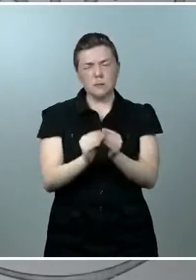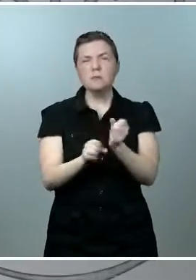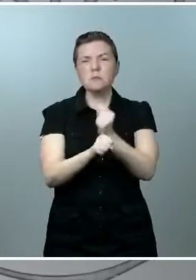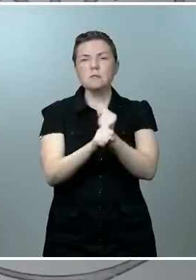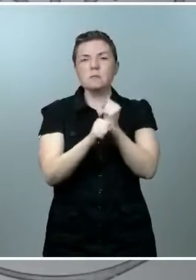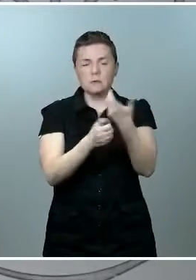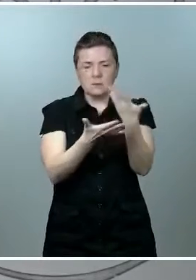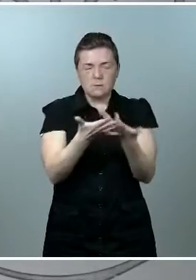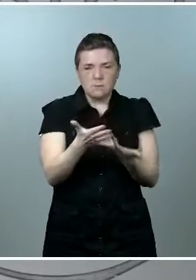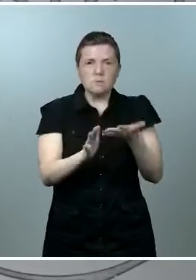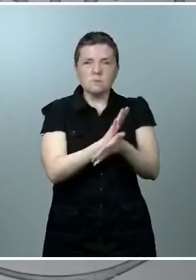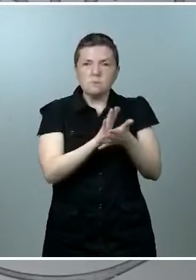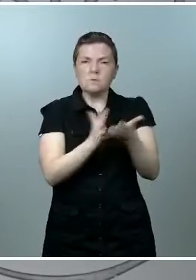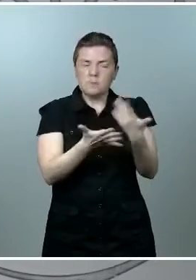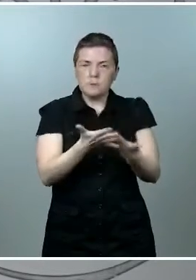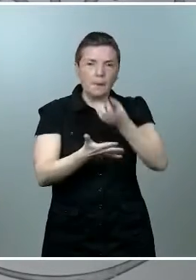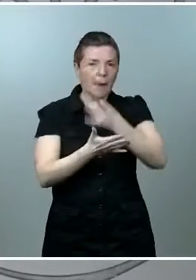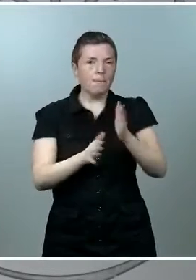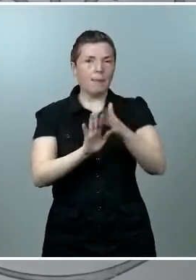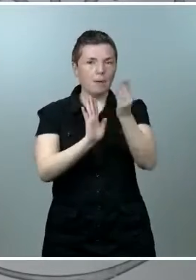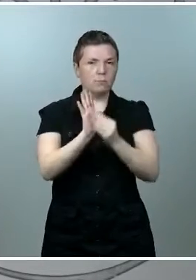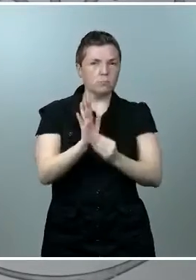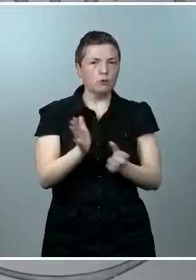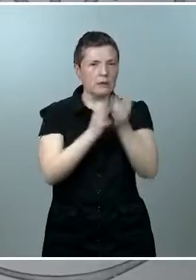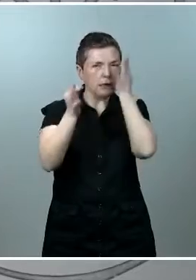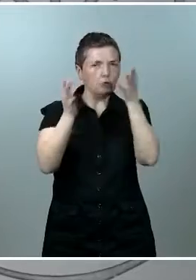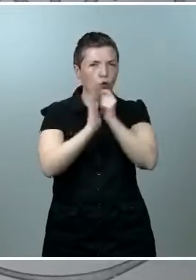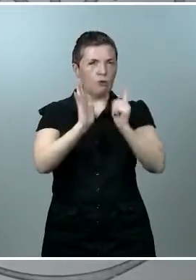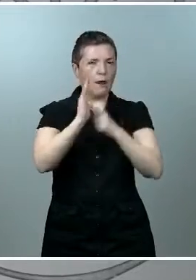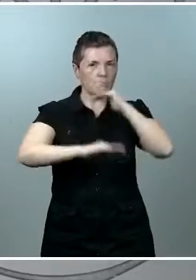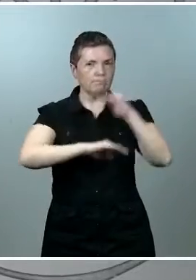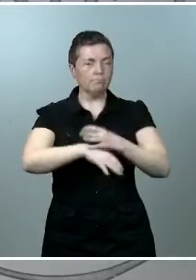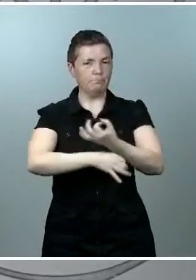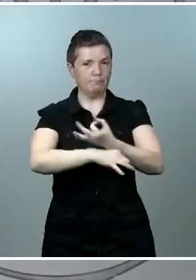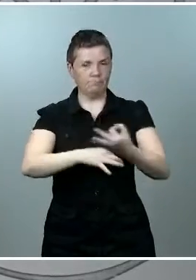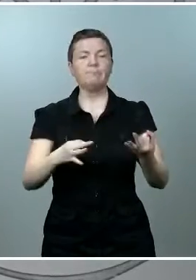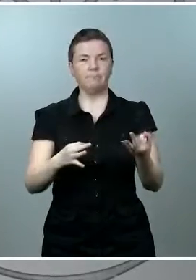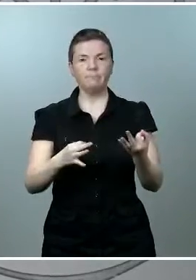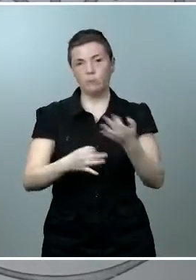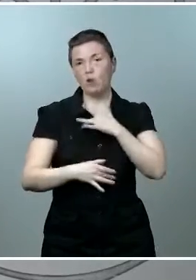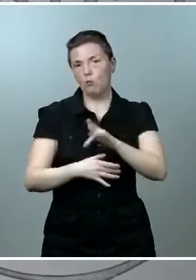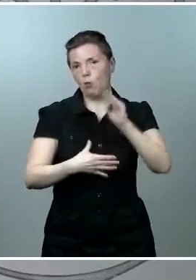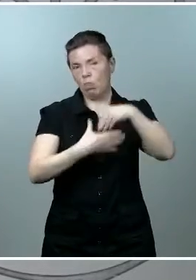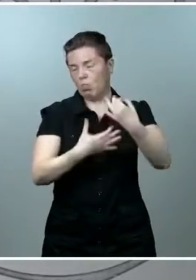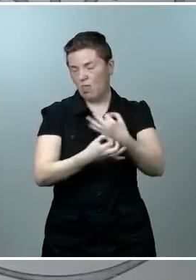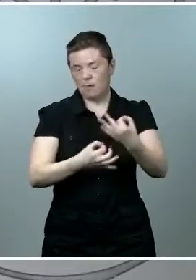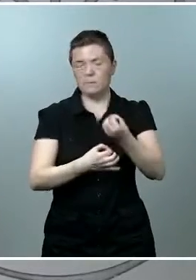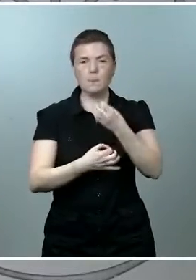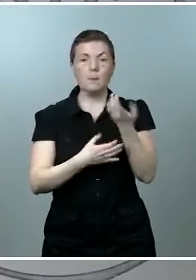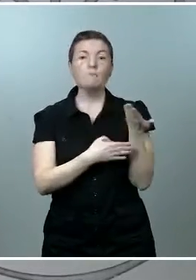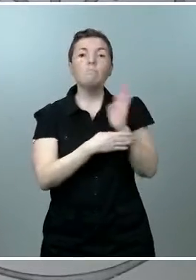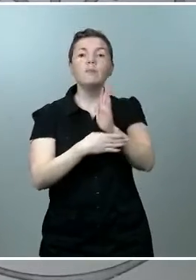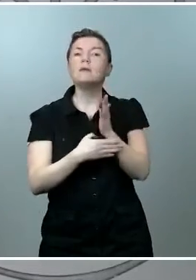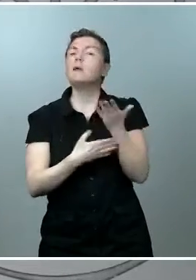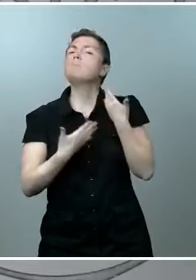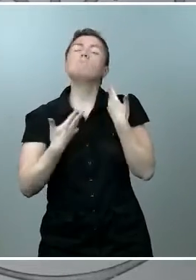para que contemplen todas las exigencias legales que tienen que contemplar los indultos y se traerán a la mayor brevedad posible,